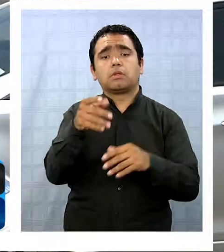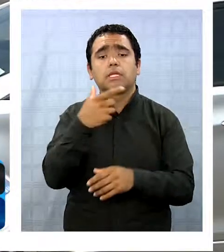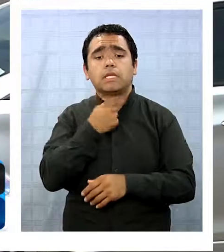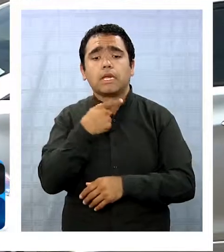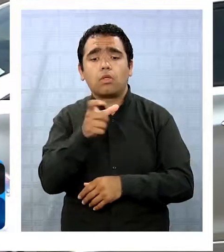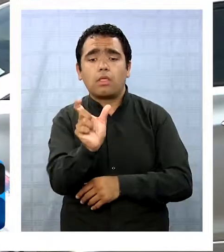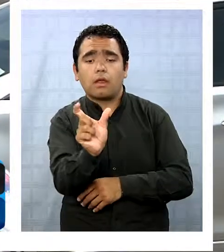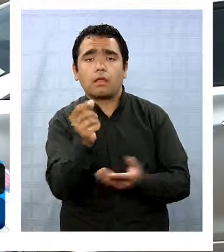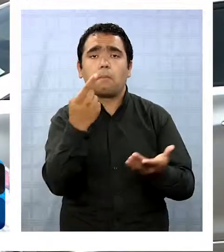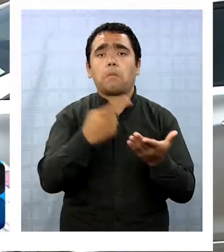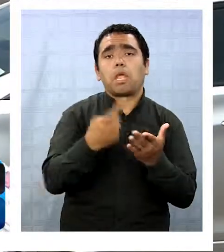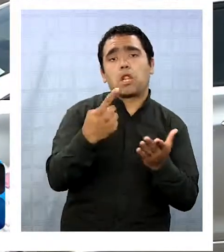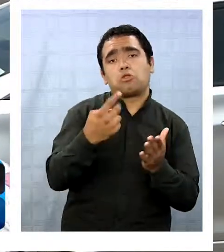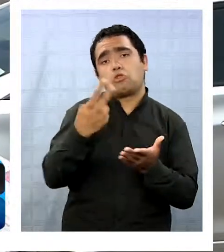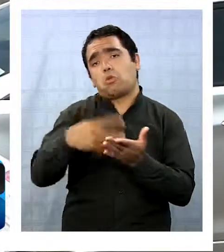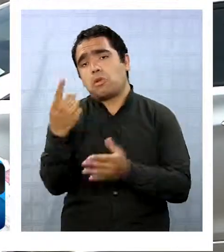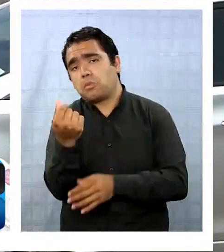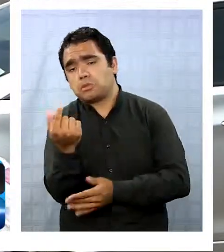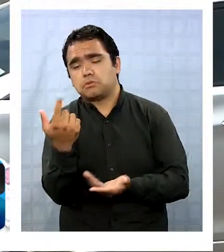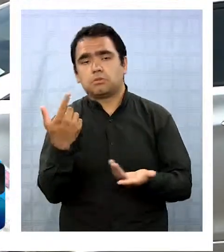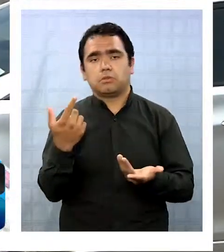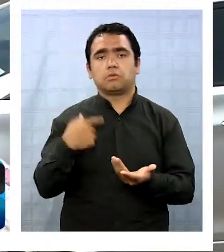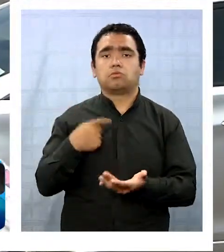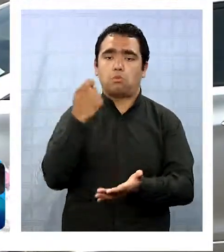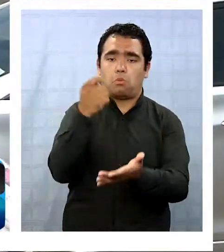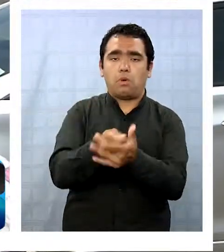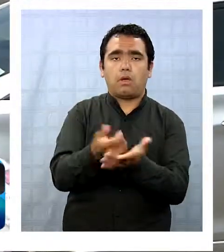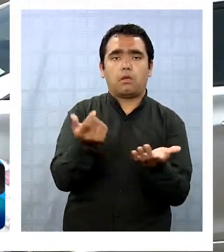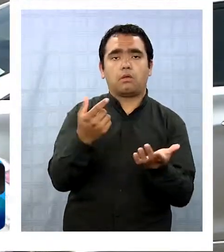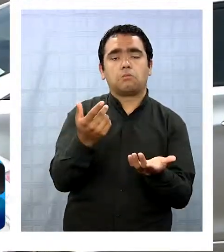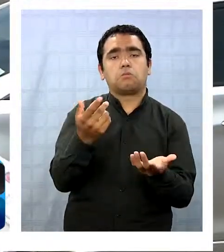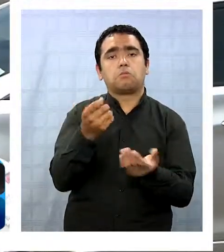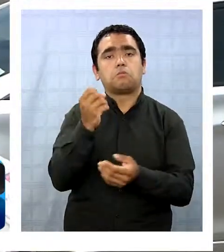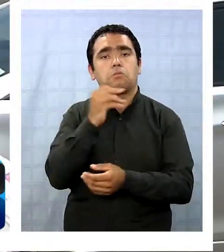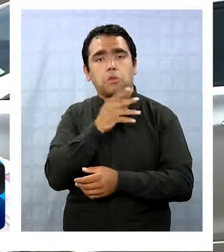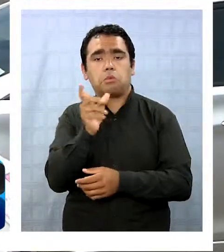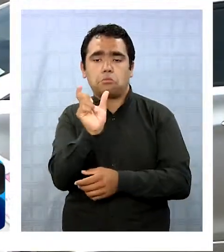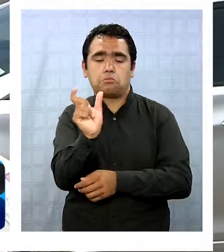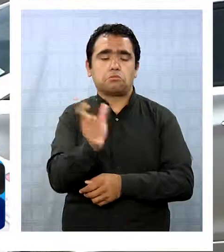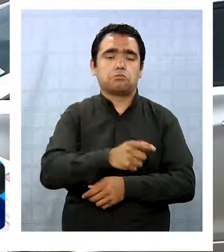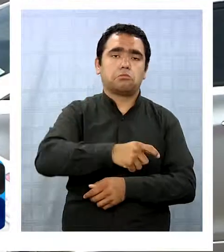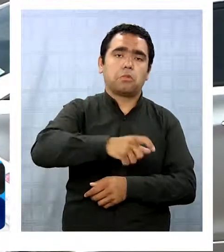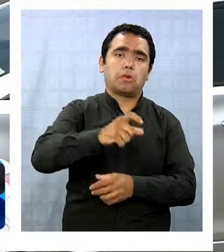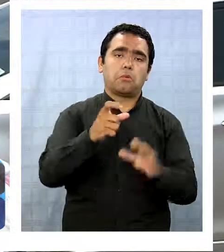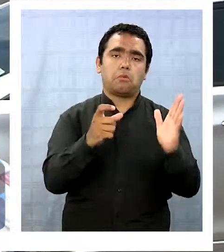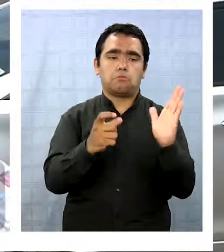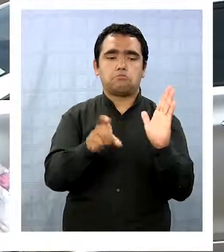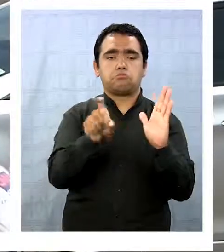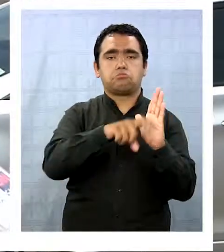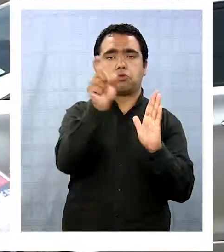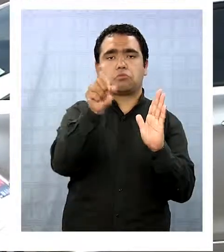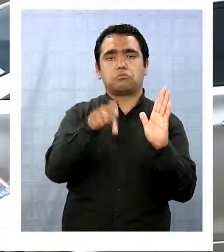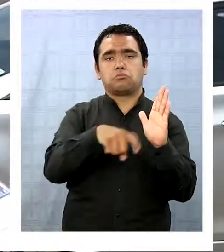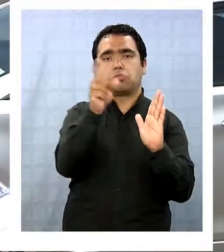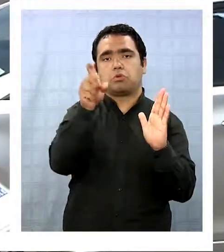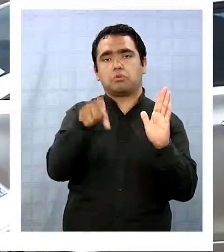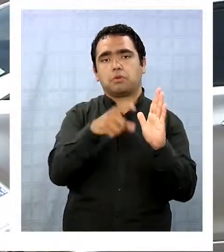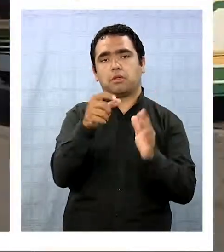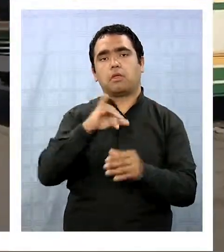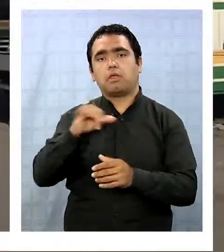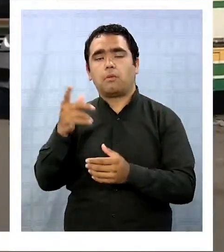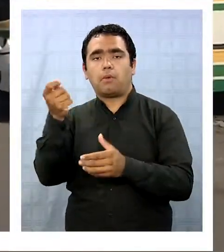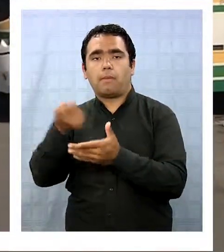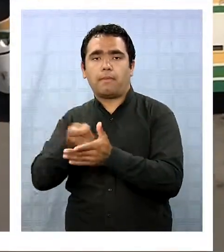mire que una tarjeta por mil, dos mil pesos, tú vienes, la compras y automáticamente está cargada. Y después simplemente la misma máquina tú la vas